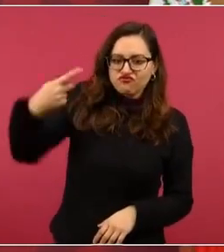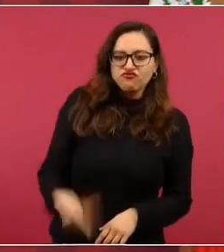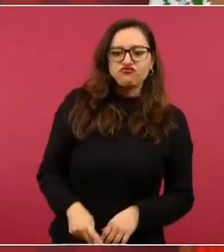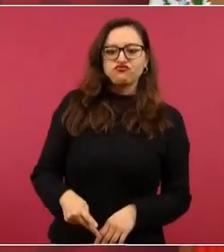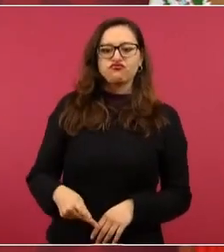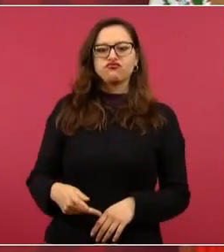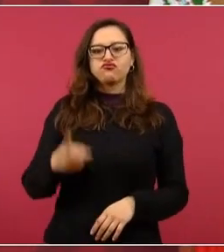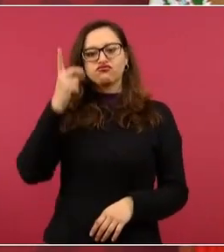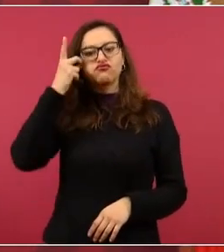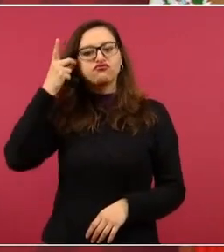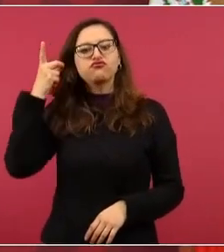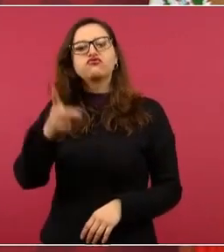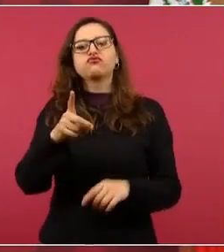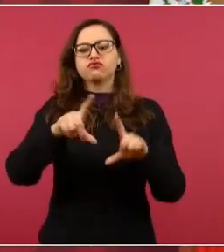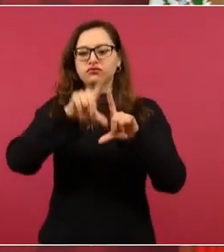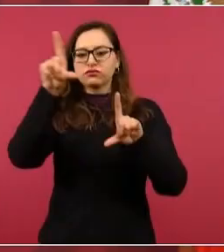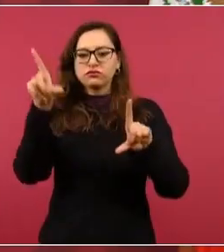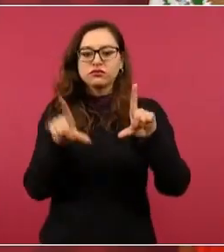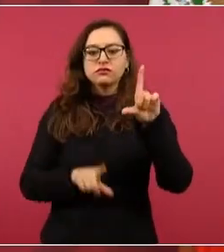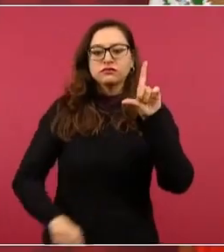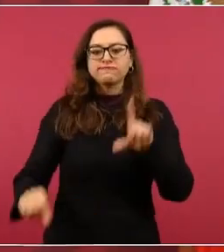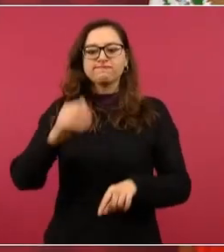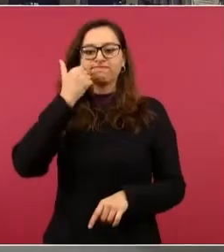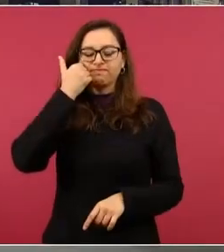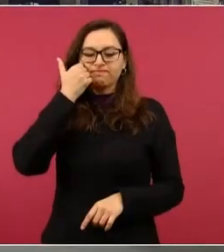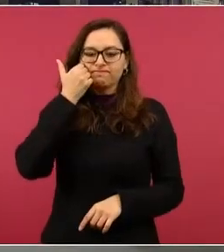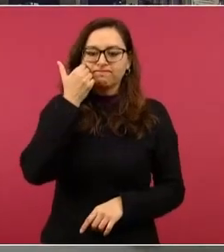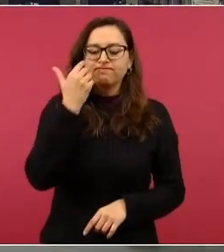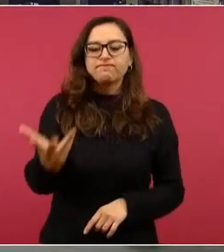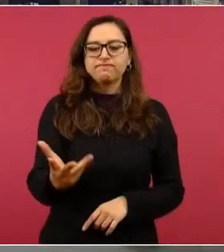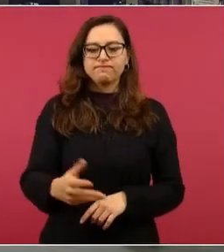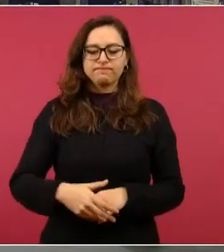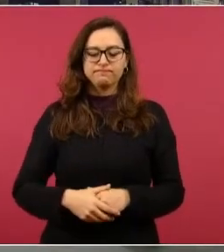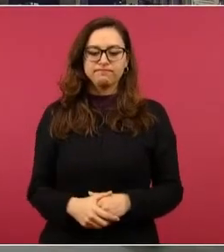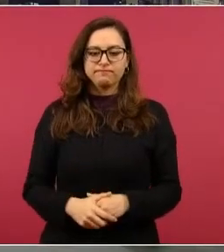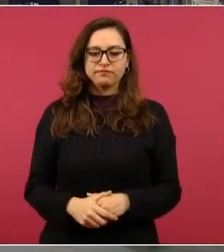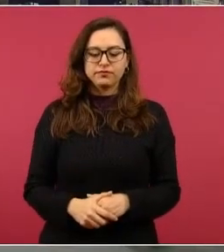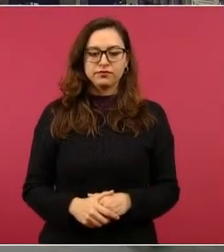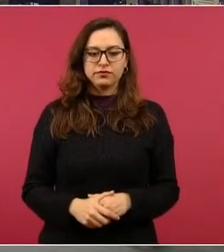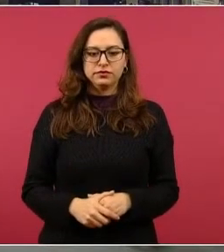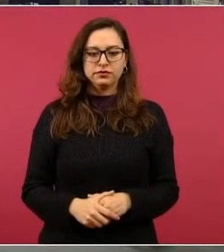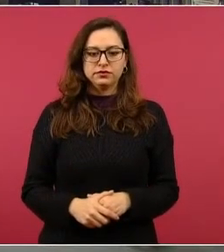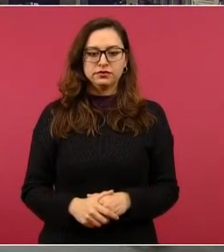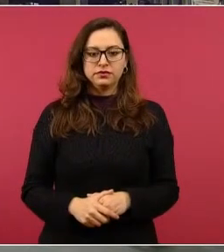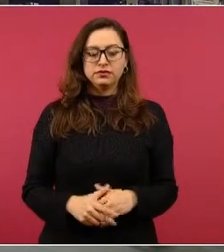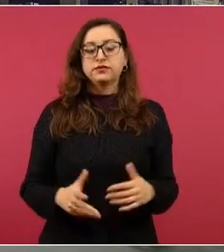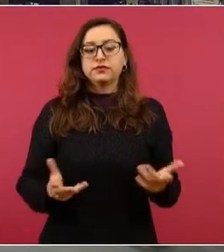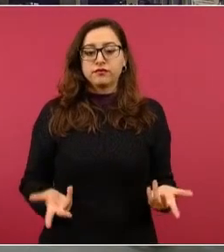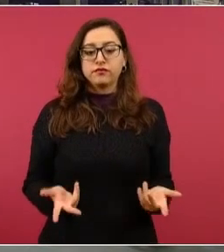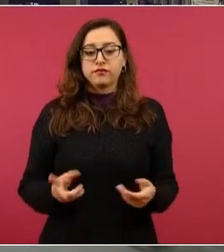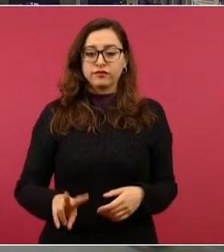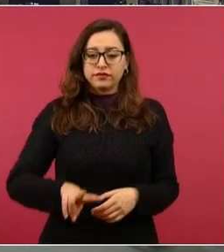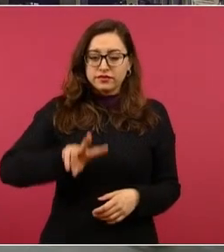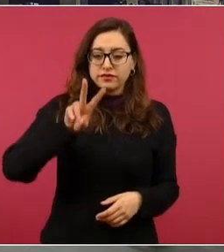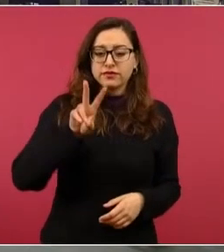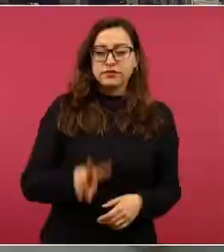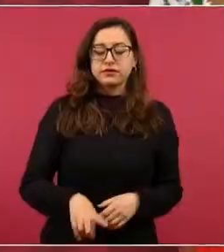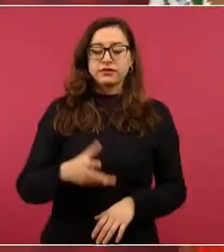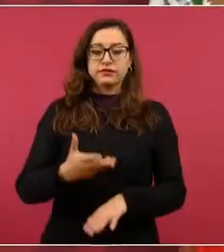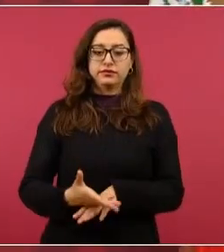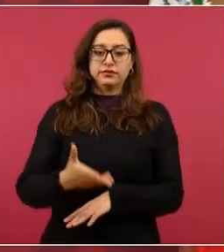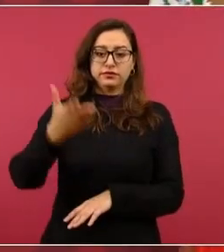como lo decidió de manera patriótica